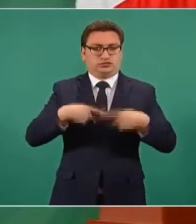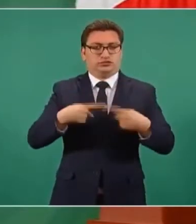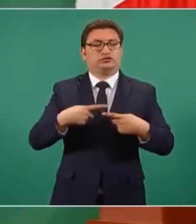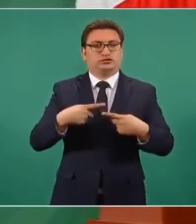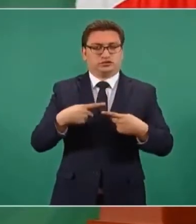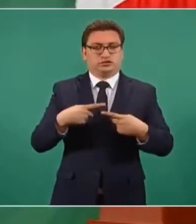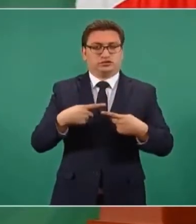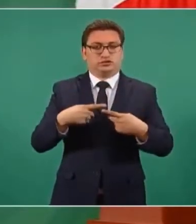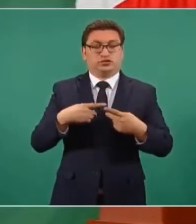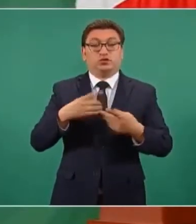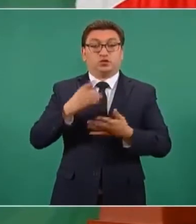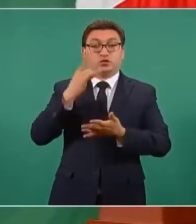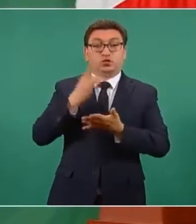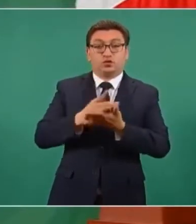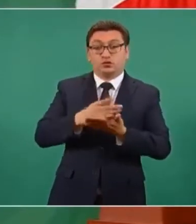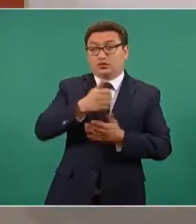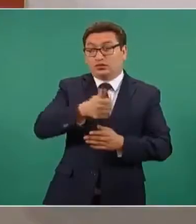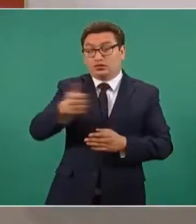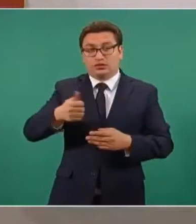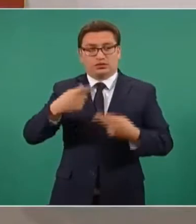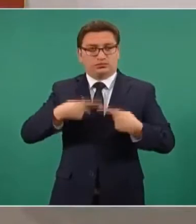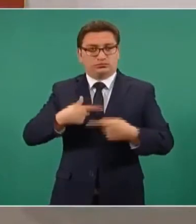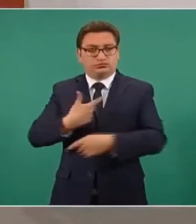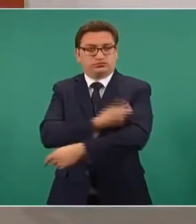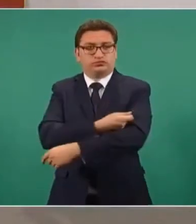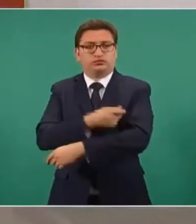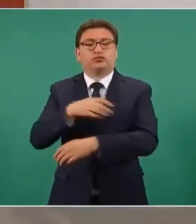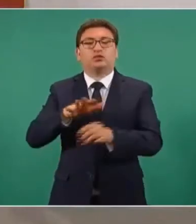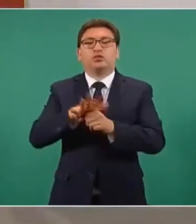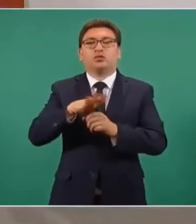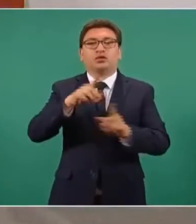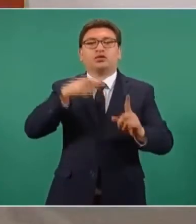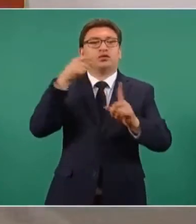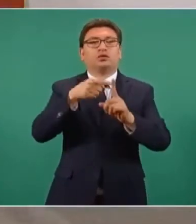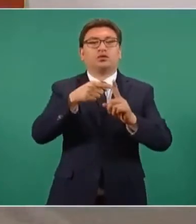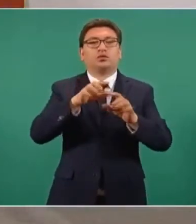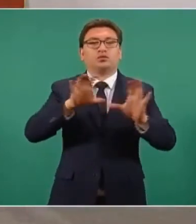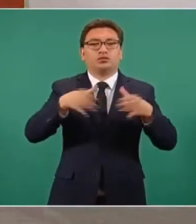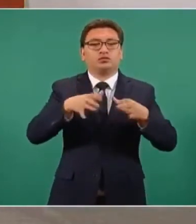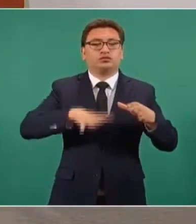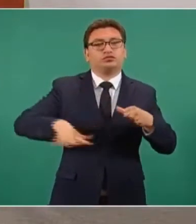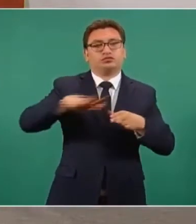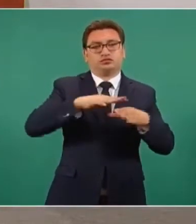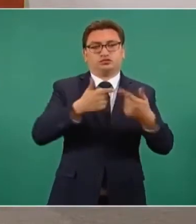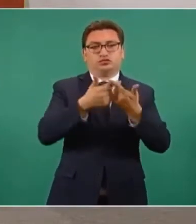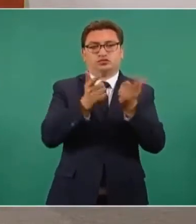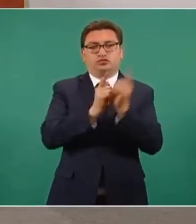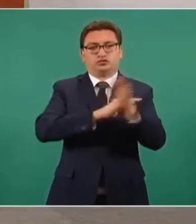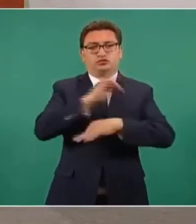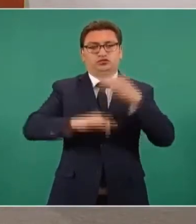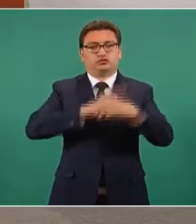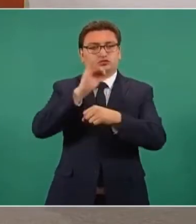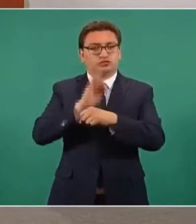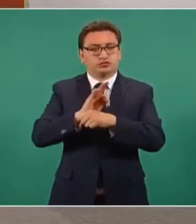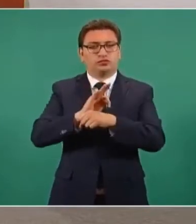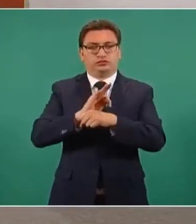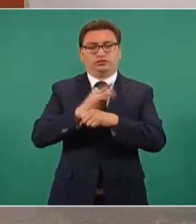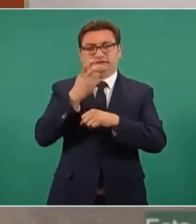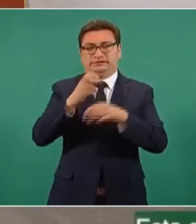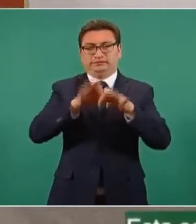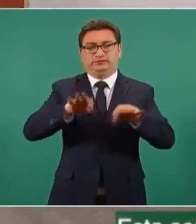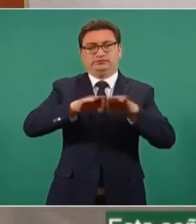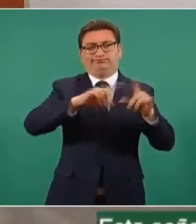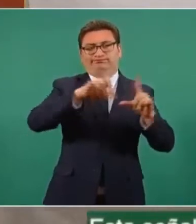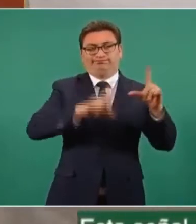vacuna para proteger a cada persona. El objetivo es un objetivo grupal y es un objetivo estratégico para la nación.